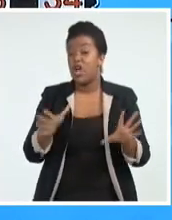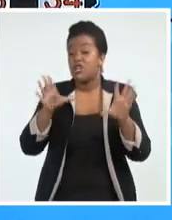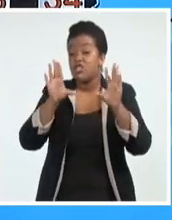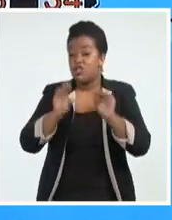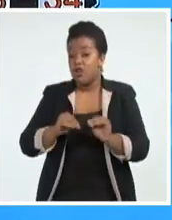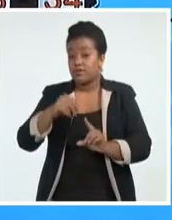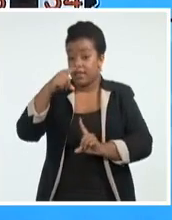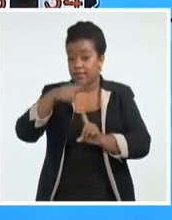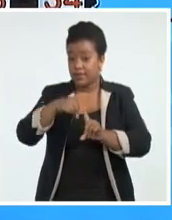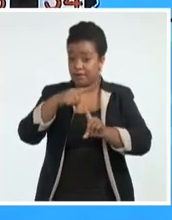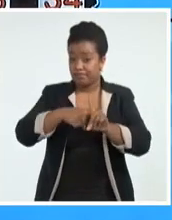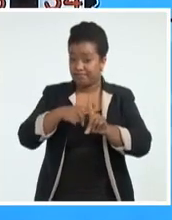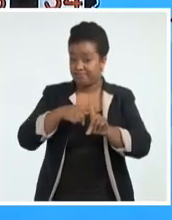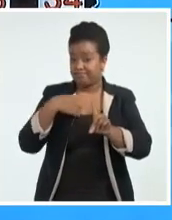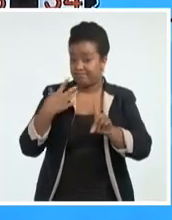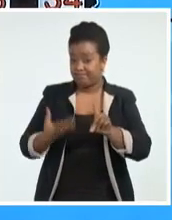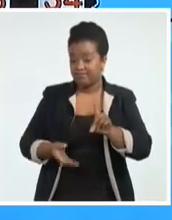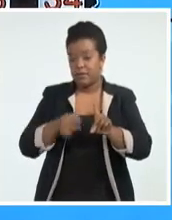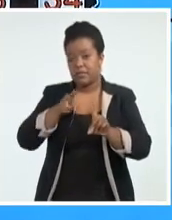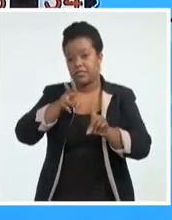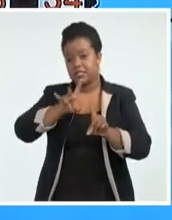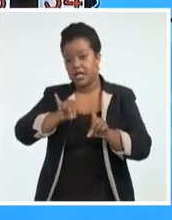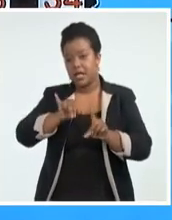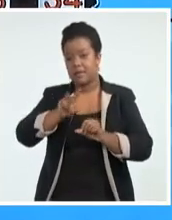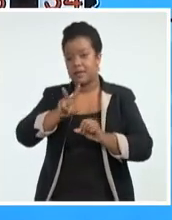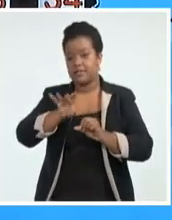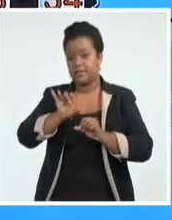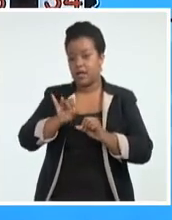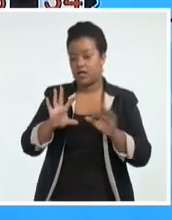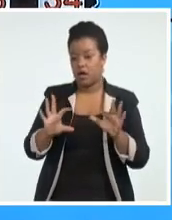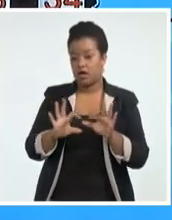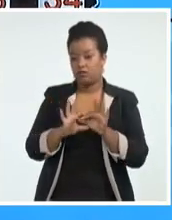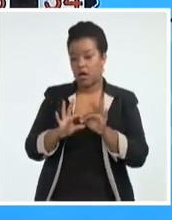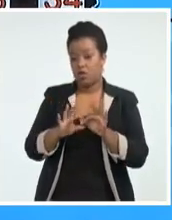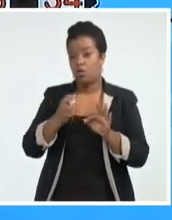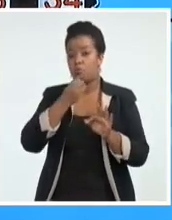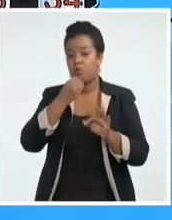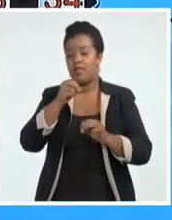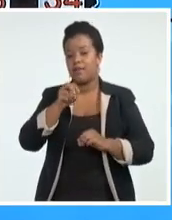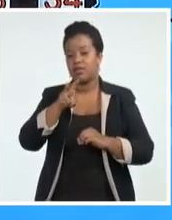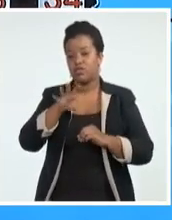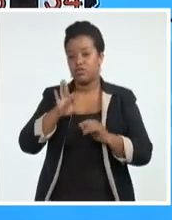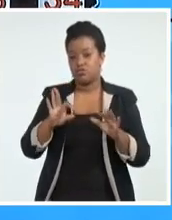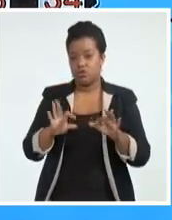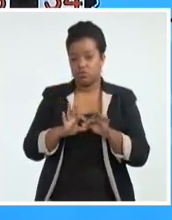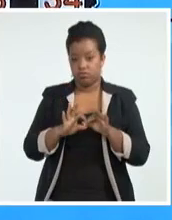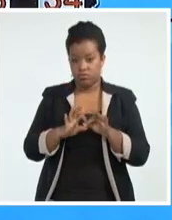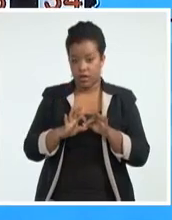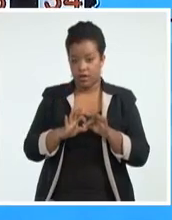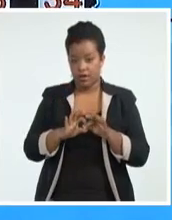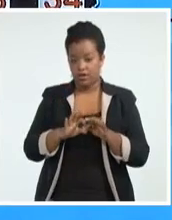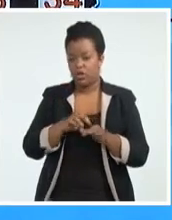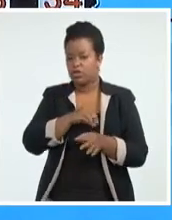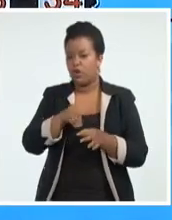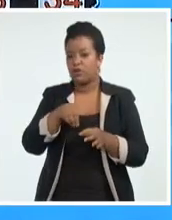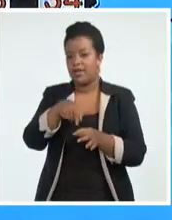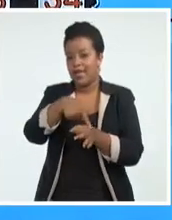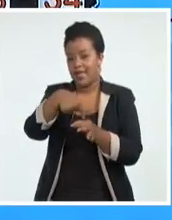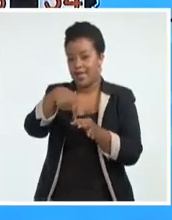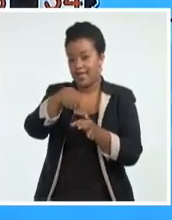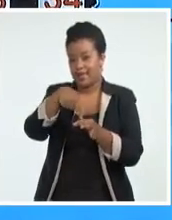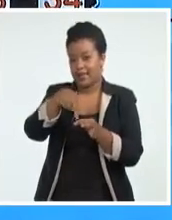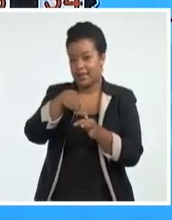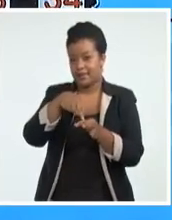de temperatura estarán entre los 26, 27 grados Celsius, pudieran llegar a 28 inclusive en la isla de la Juventud y en el